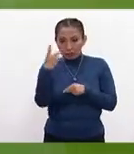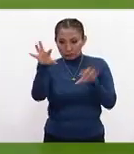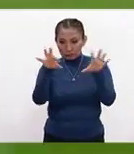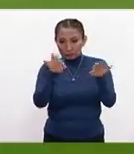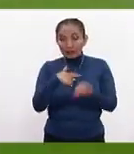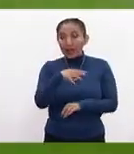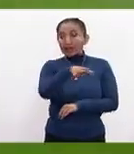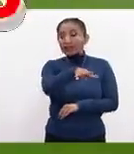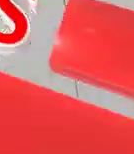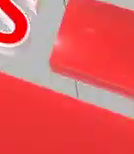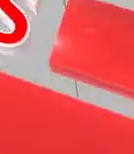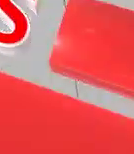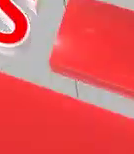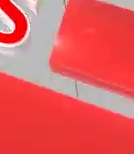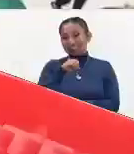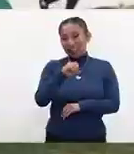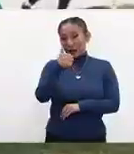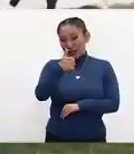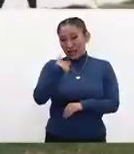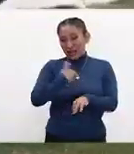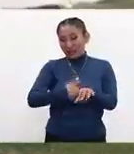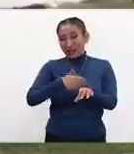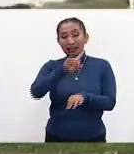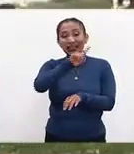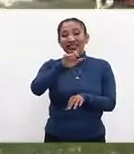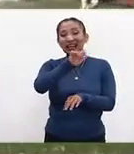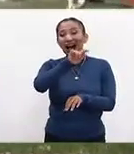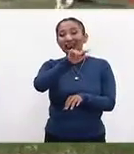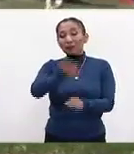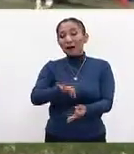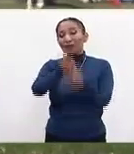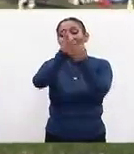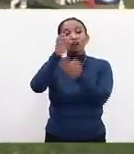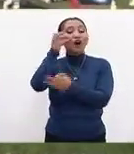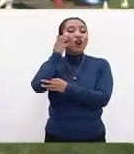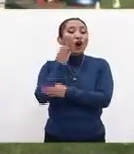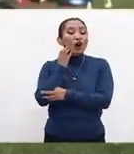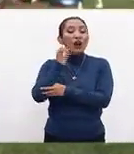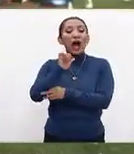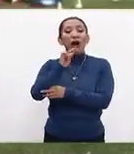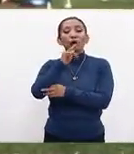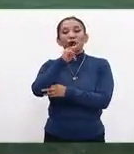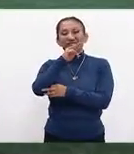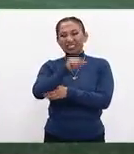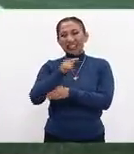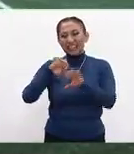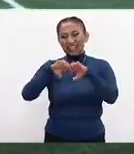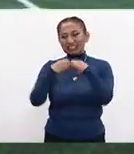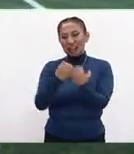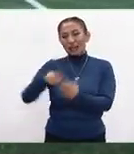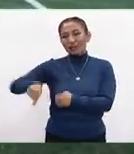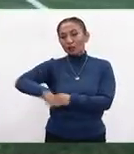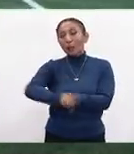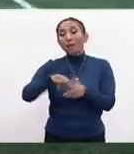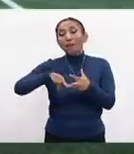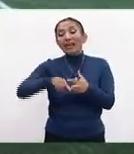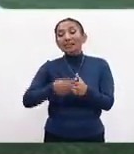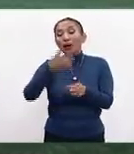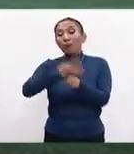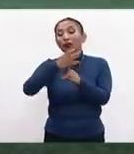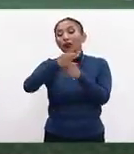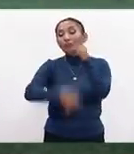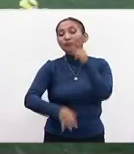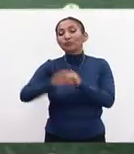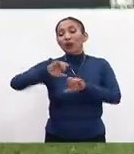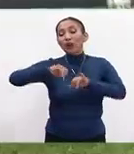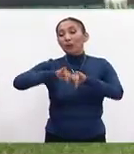Y hoy a las 19.06 horas Zacatepec recibirá a León en el Agustín Coruco Díaz. En lo que será el partido de inicio de los cuartos de